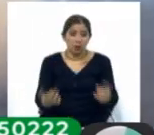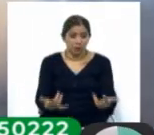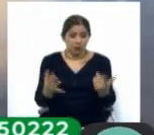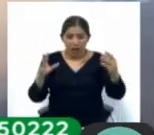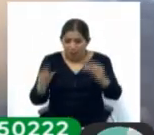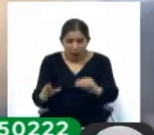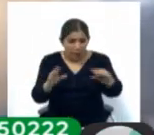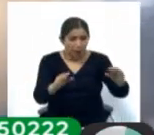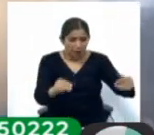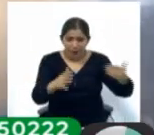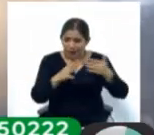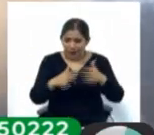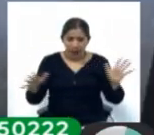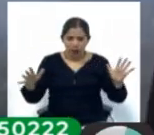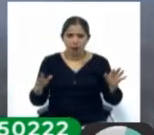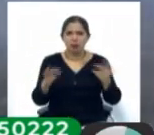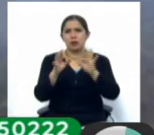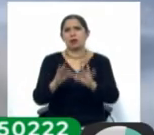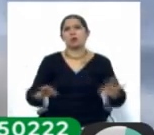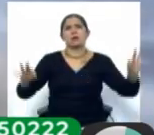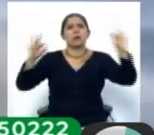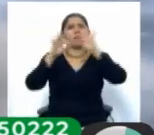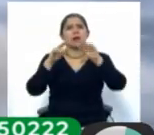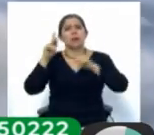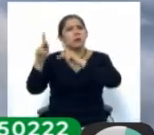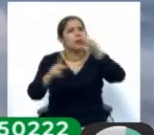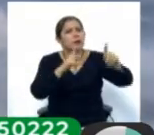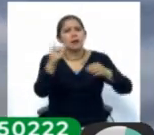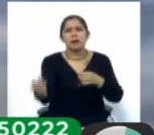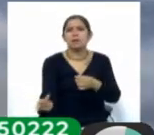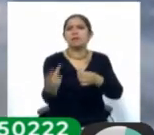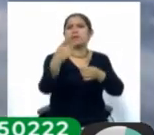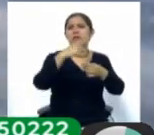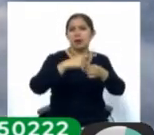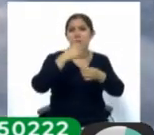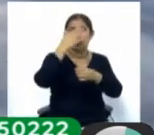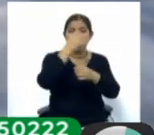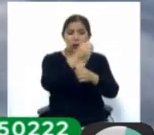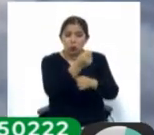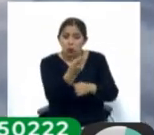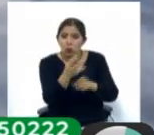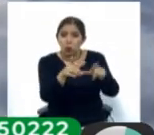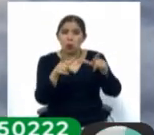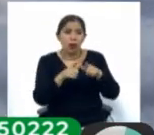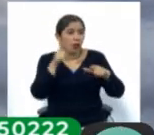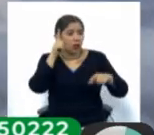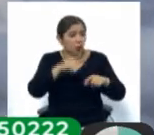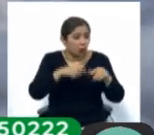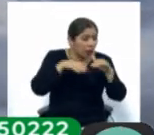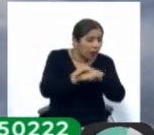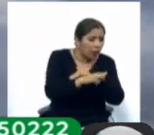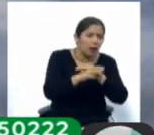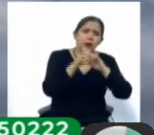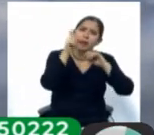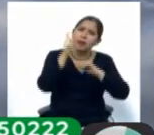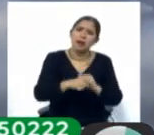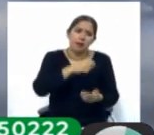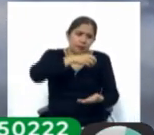la participación de toda la ciudadanía y dado que algunas zonas son inaccesibles, se podrían utilizar avionetas para reforestar.